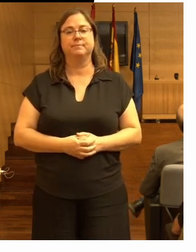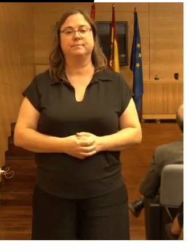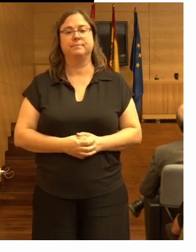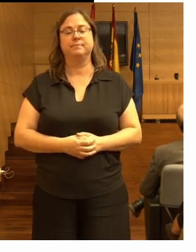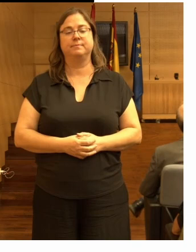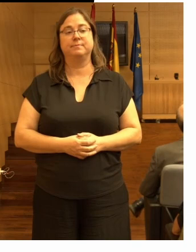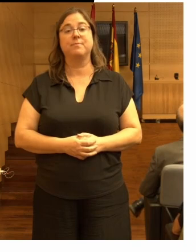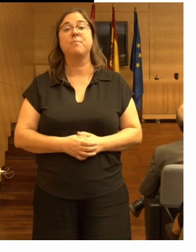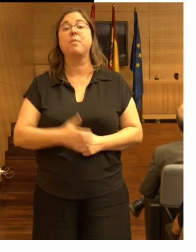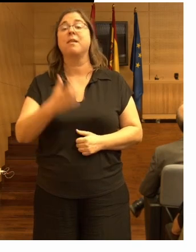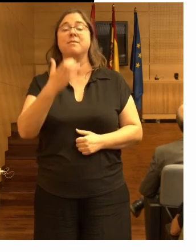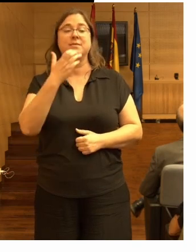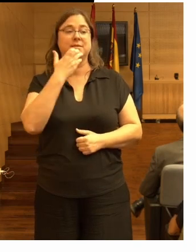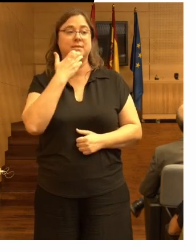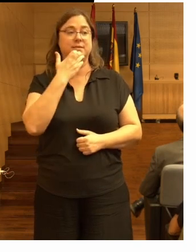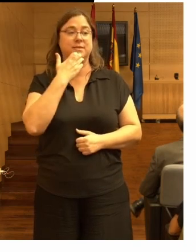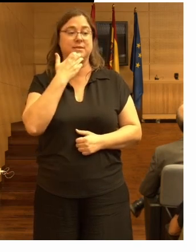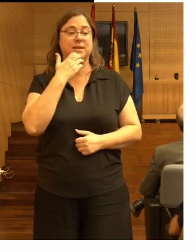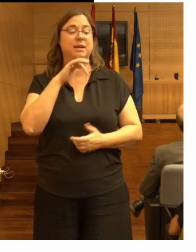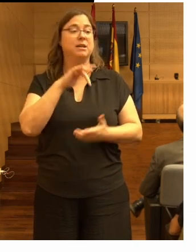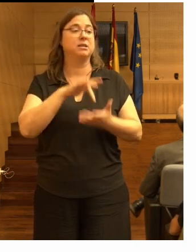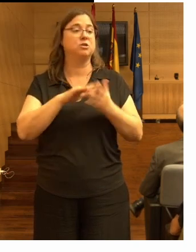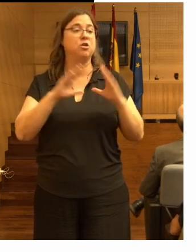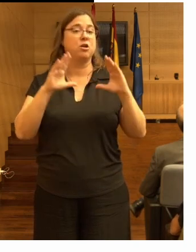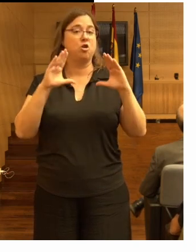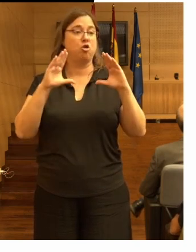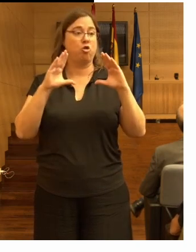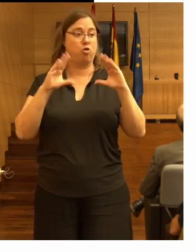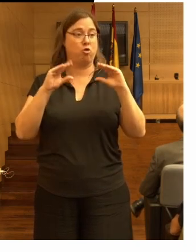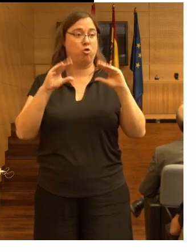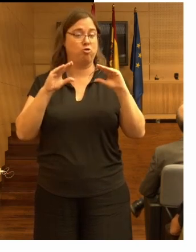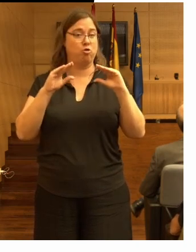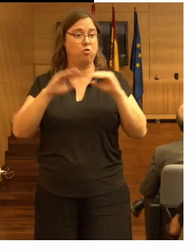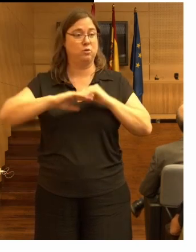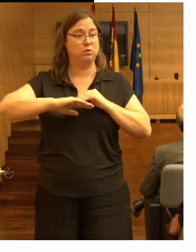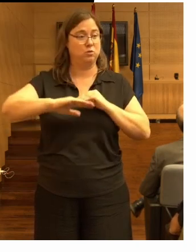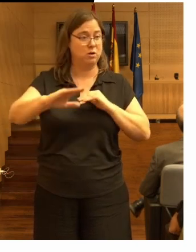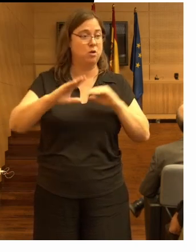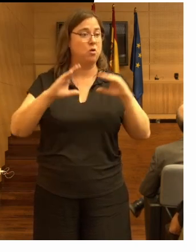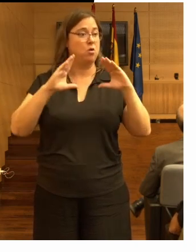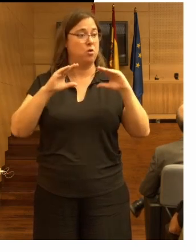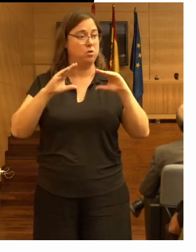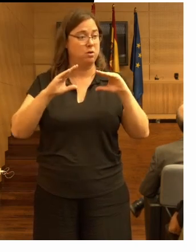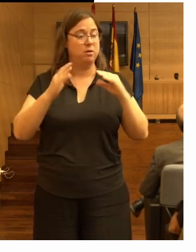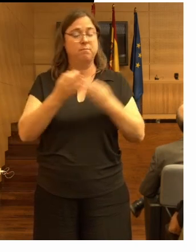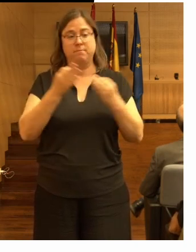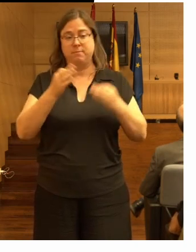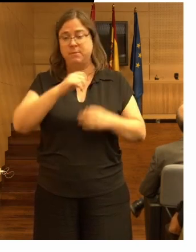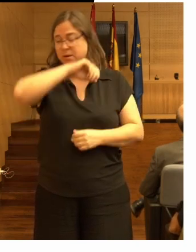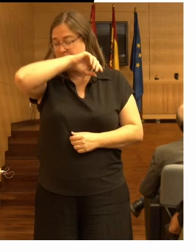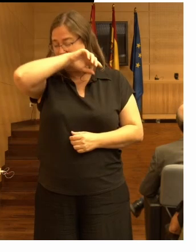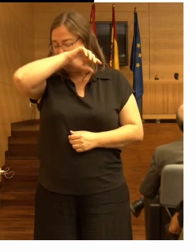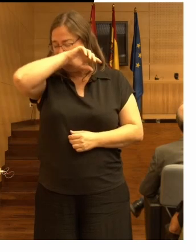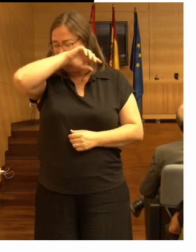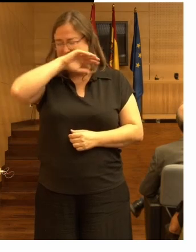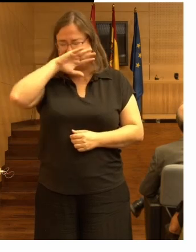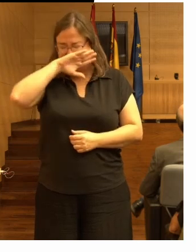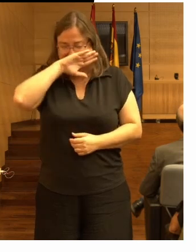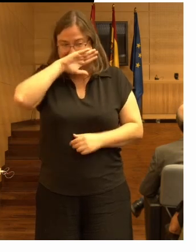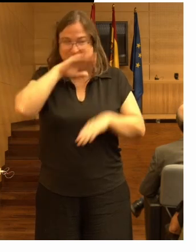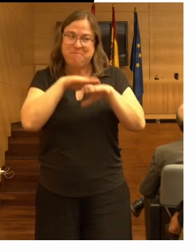y si tienen colchones en la parte en el suelo pues sería estupendo si tienen un suelo blando